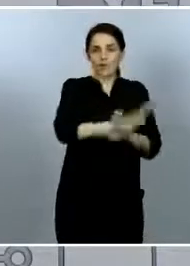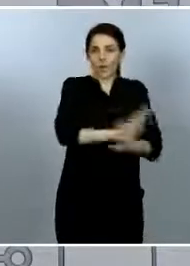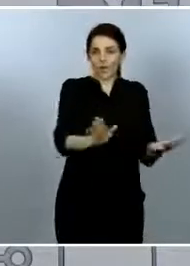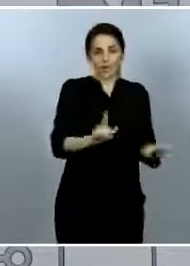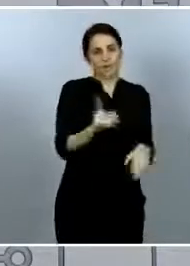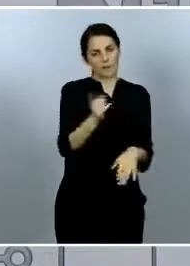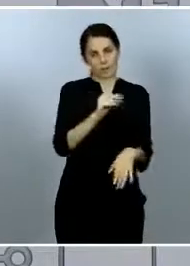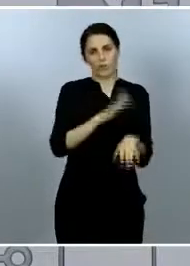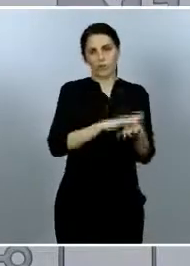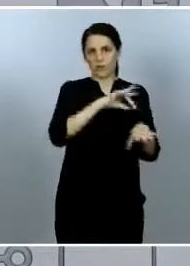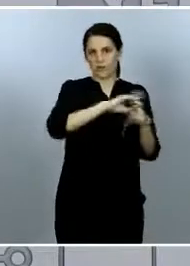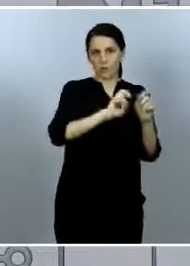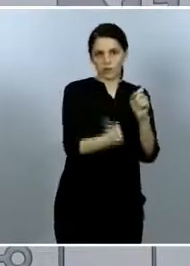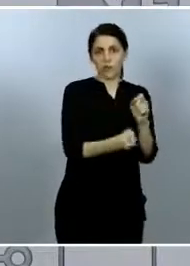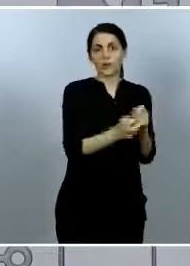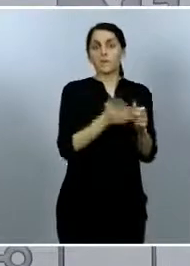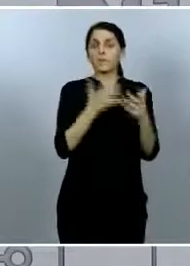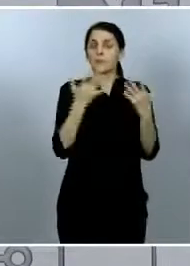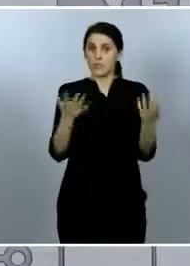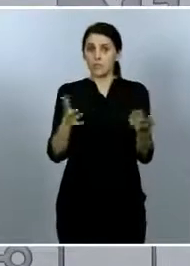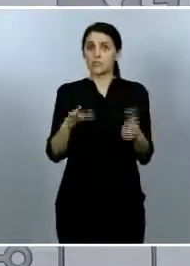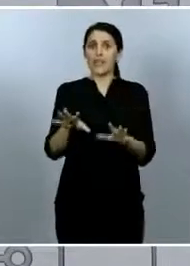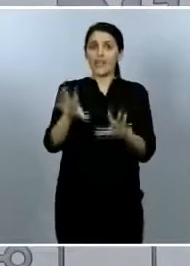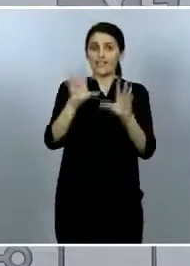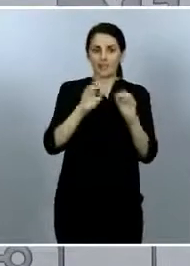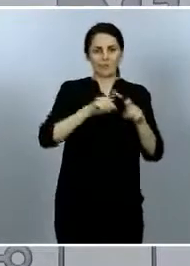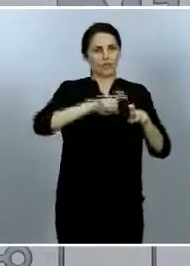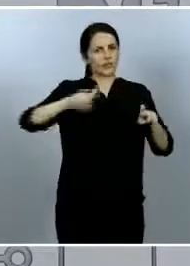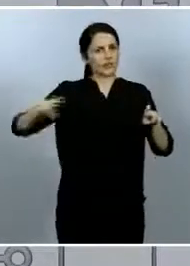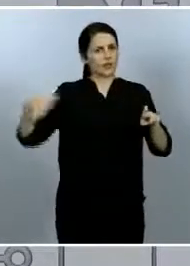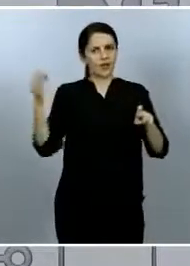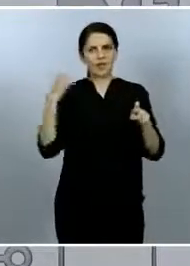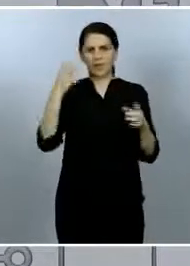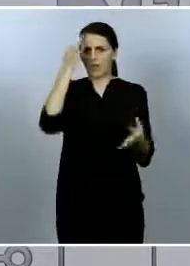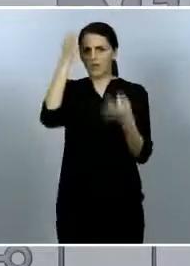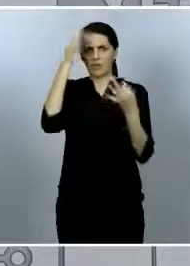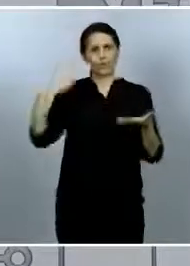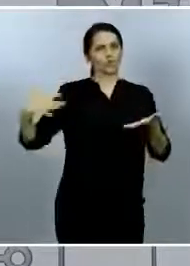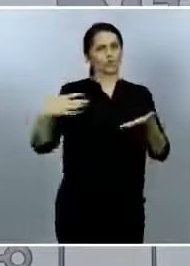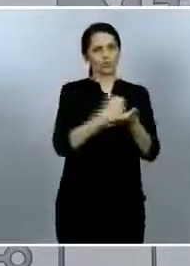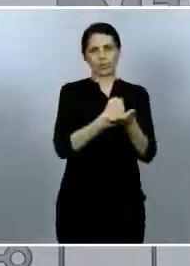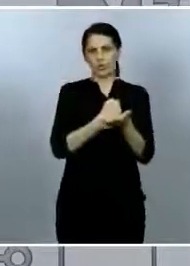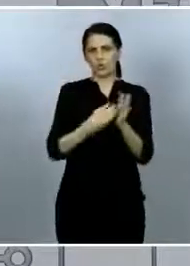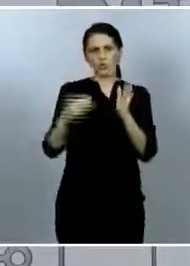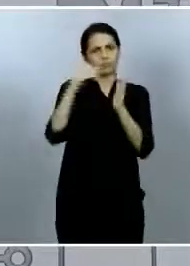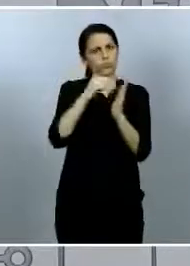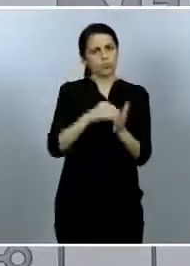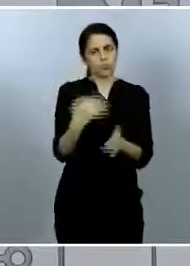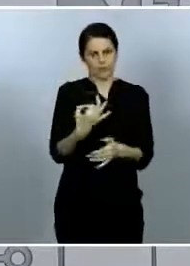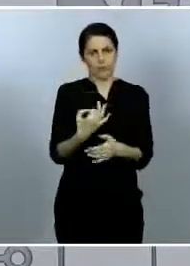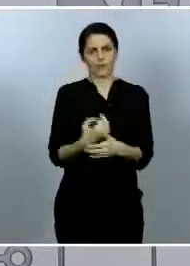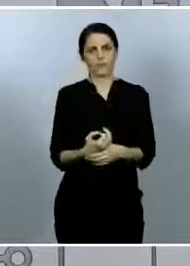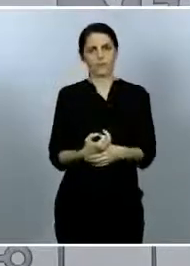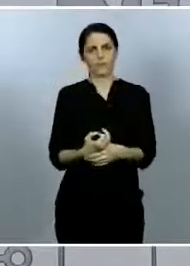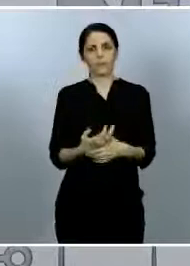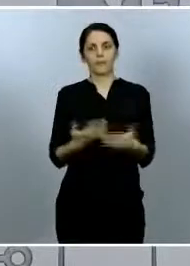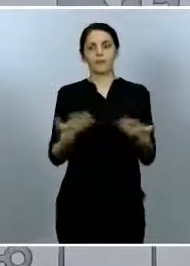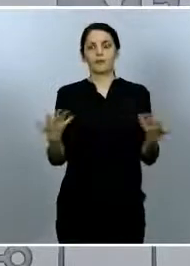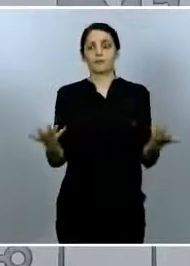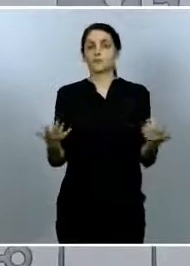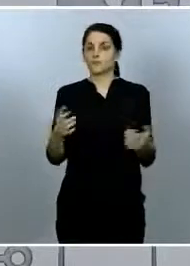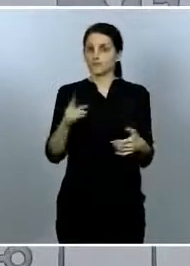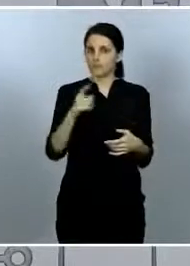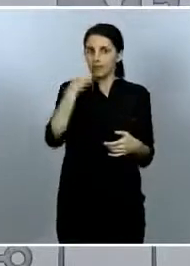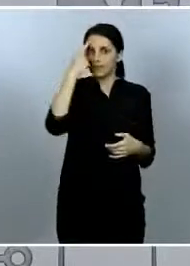tiene que quedar reflejado en esa estadística. También sabemos que habrá un número no sabemos si muy grande o muy